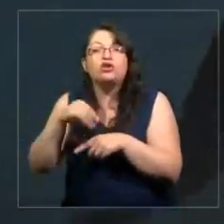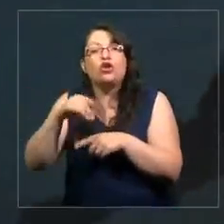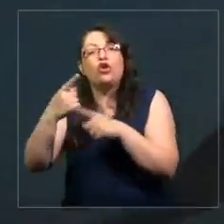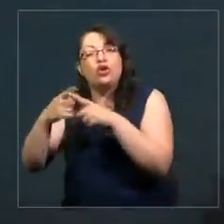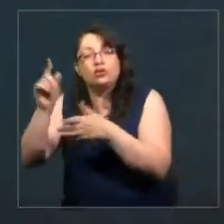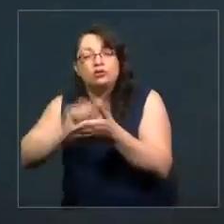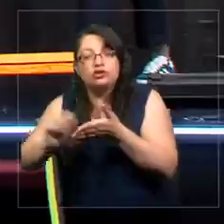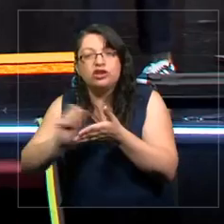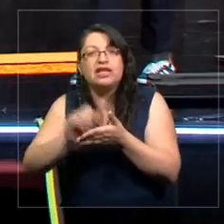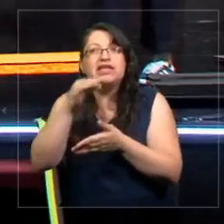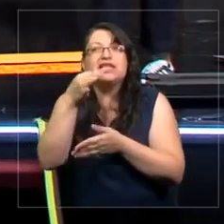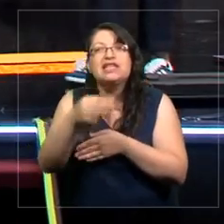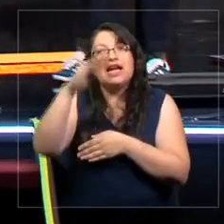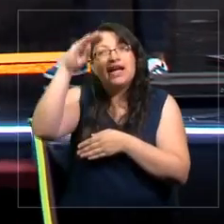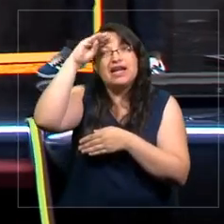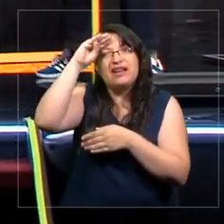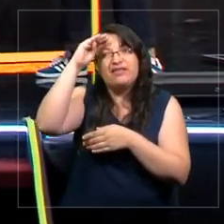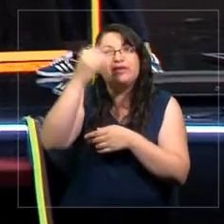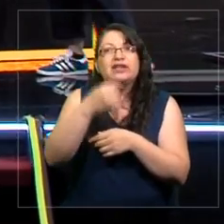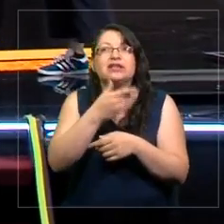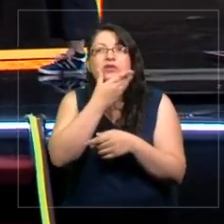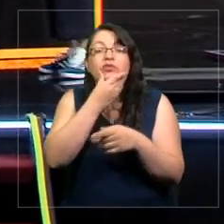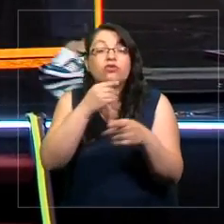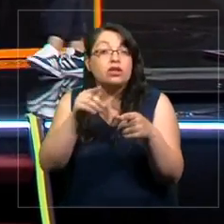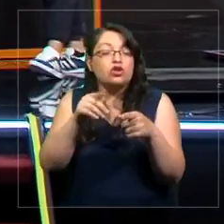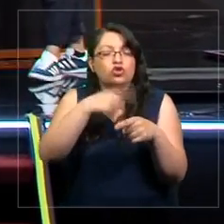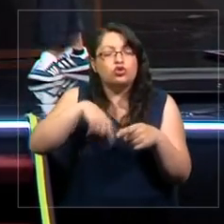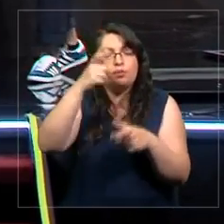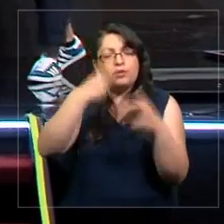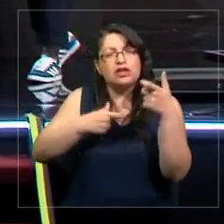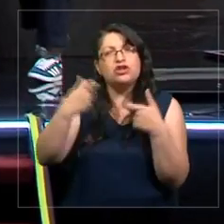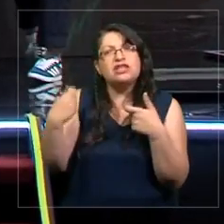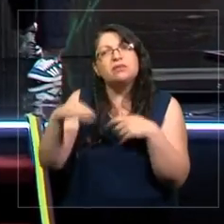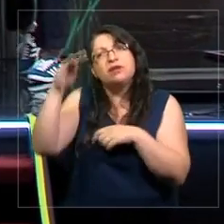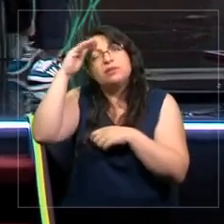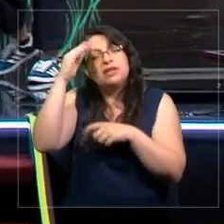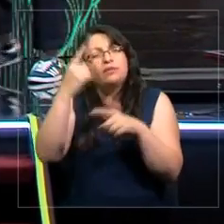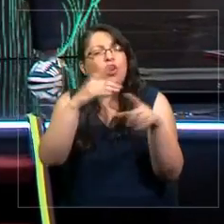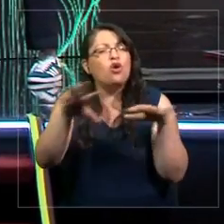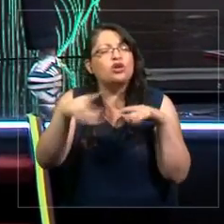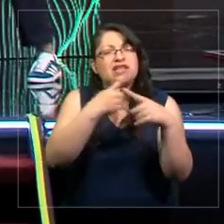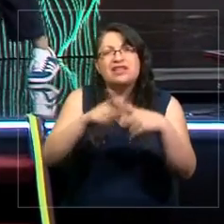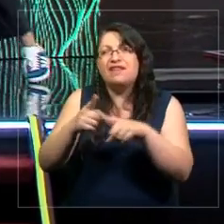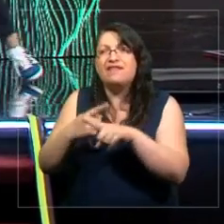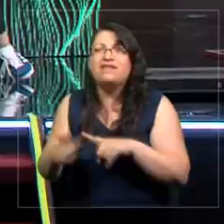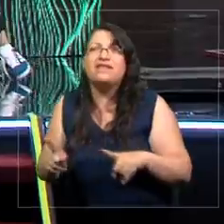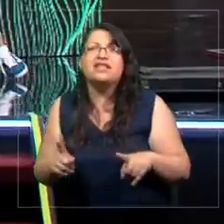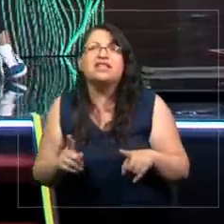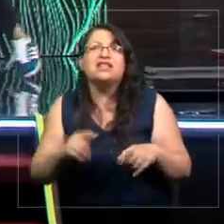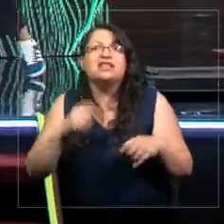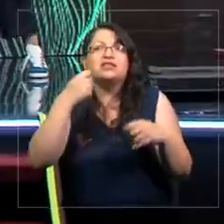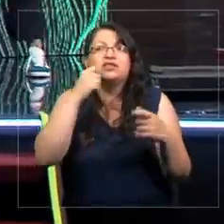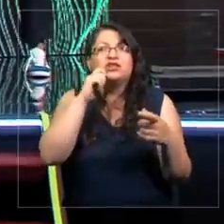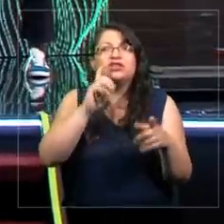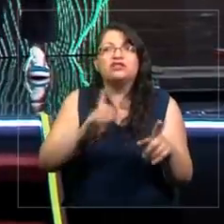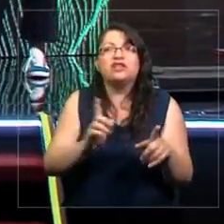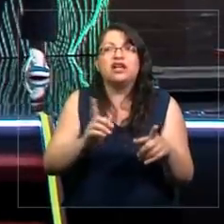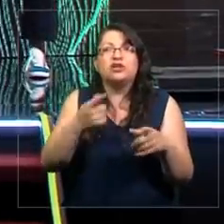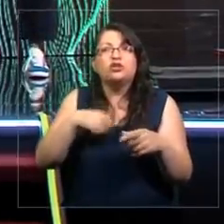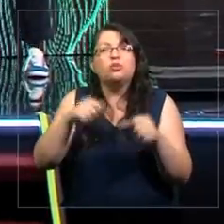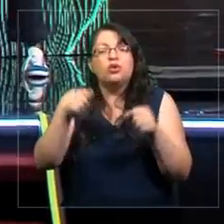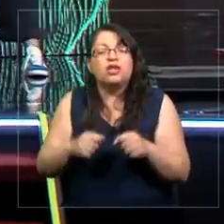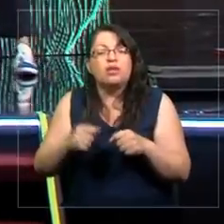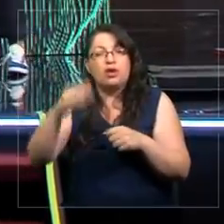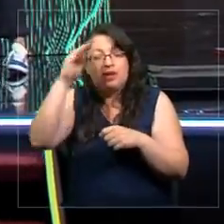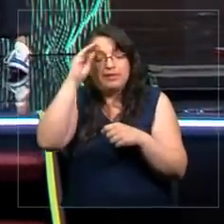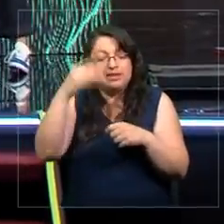experiencia estética. Entonces, dice, los individuos experimentamos distintos tipos de cosas, lo que no implica articular una experiencia. Es